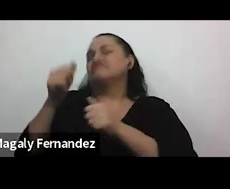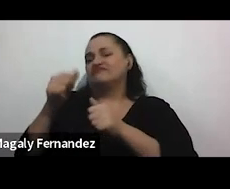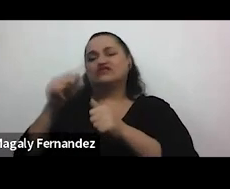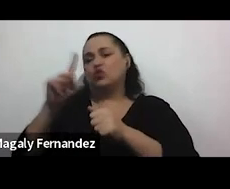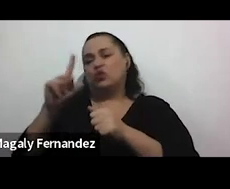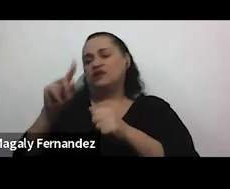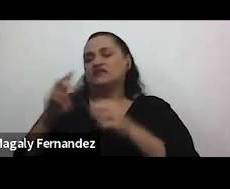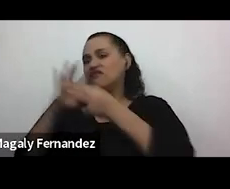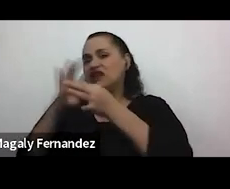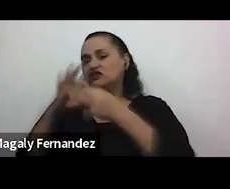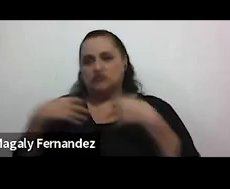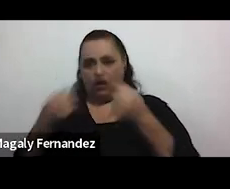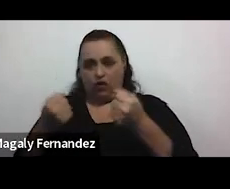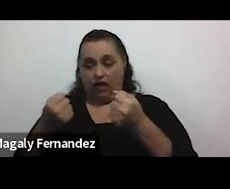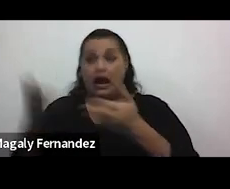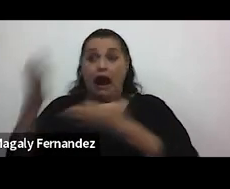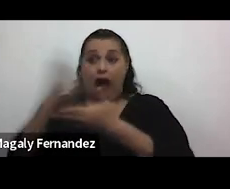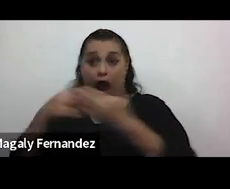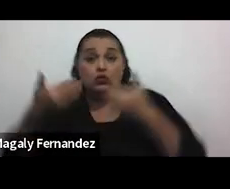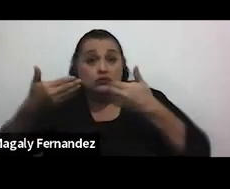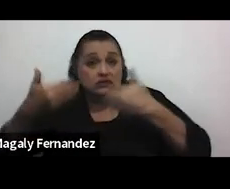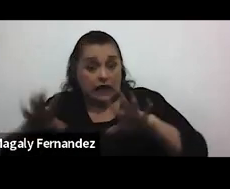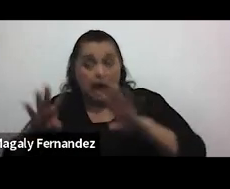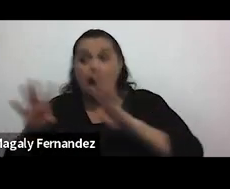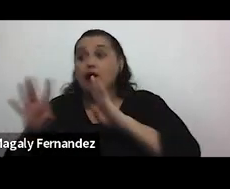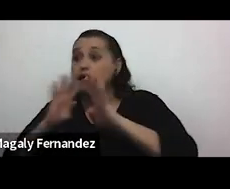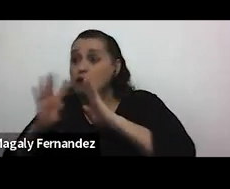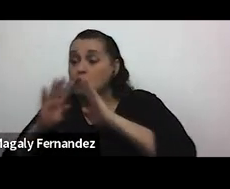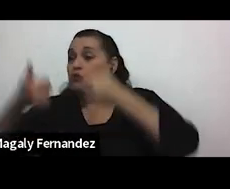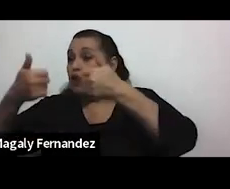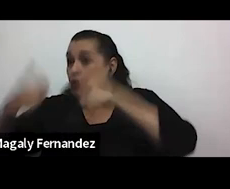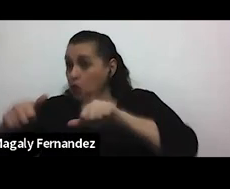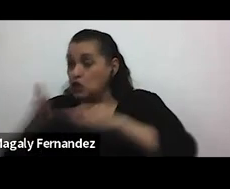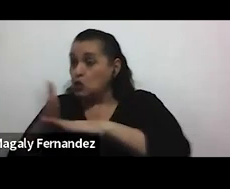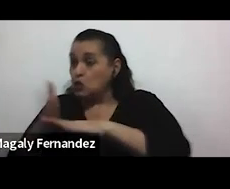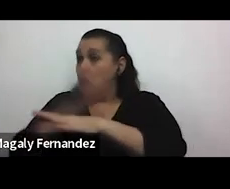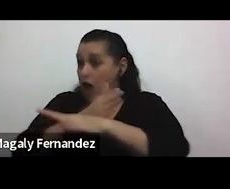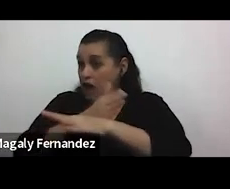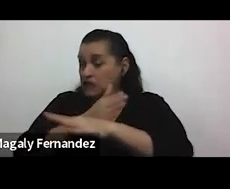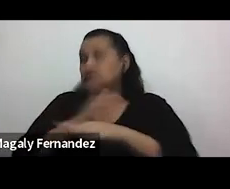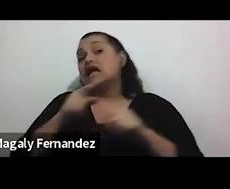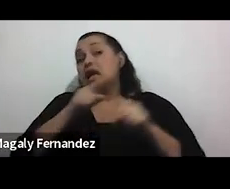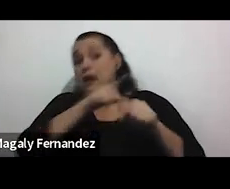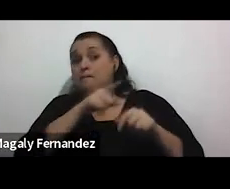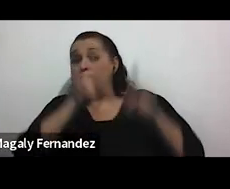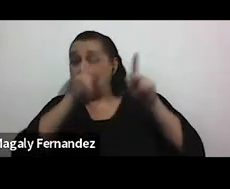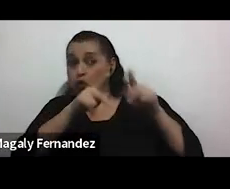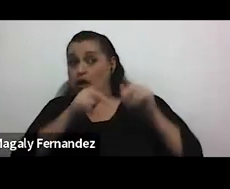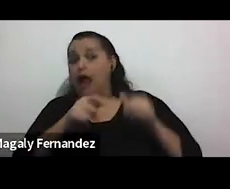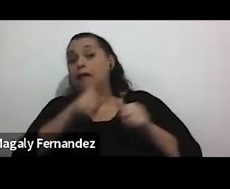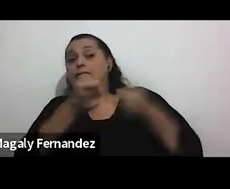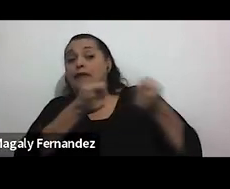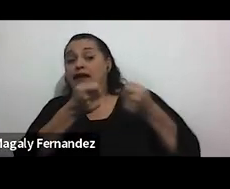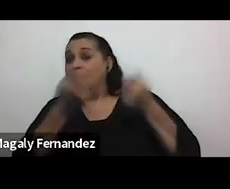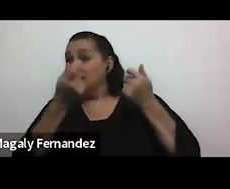saludable cuando es algo que se ha conversado que se han llegado a acuerdos que se hace un manejo equitativo de ese dinero